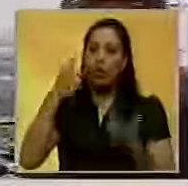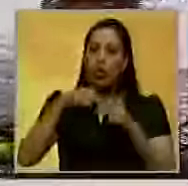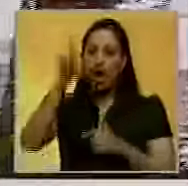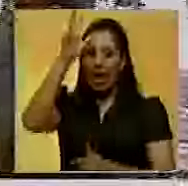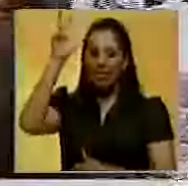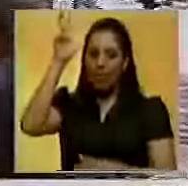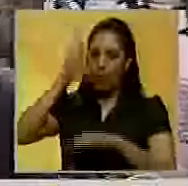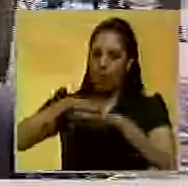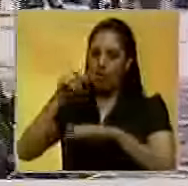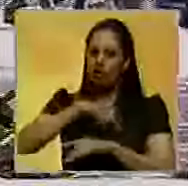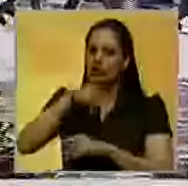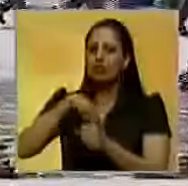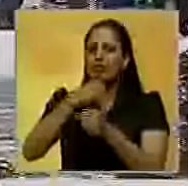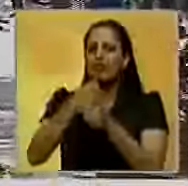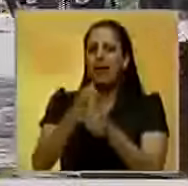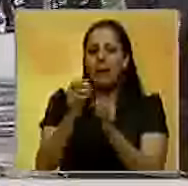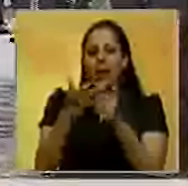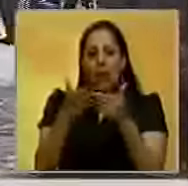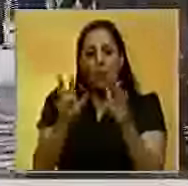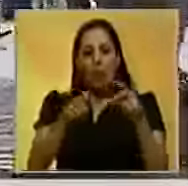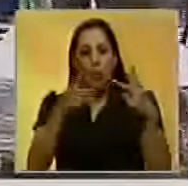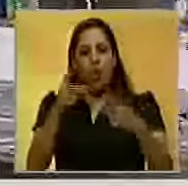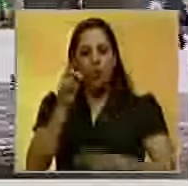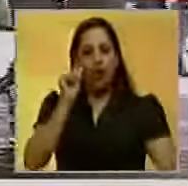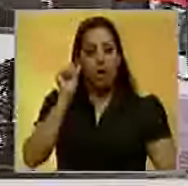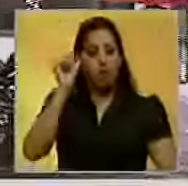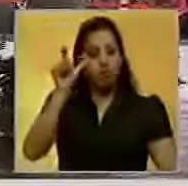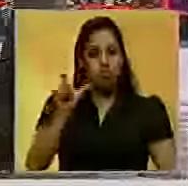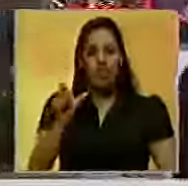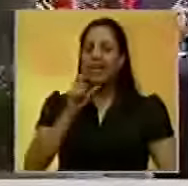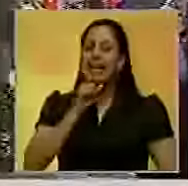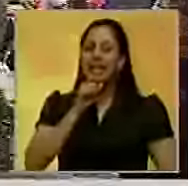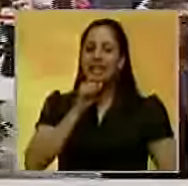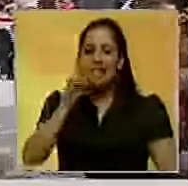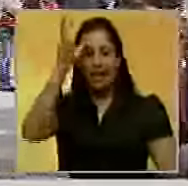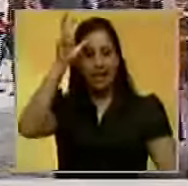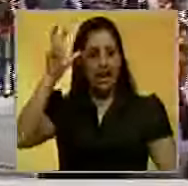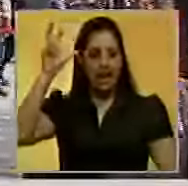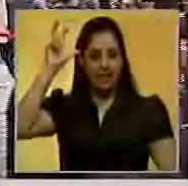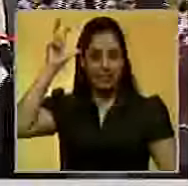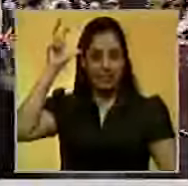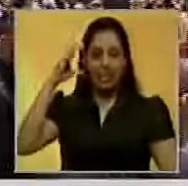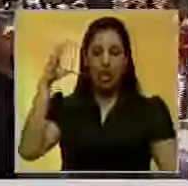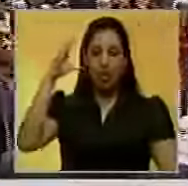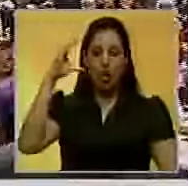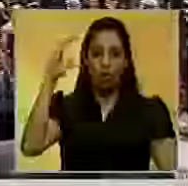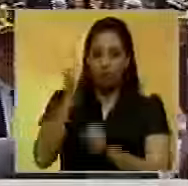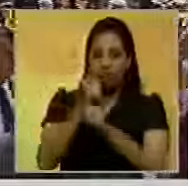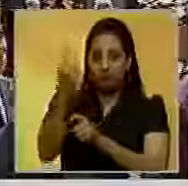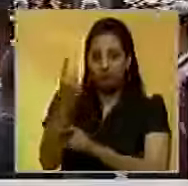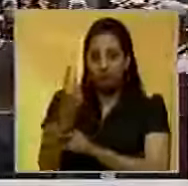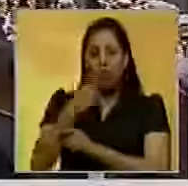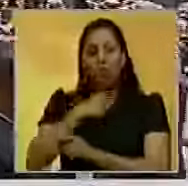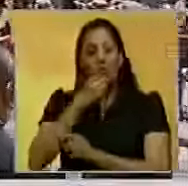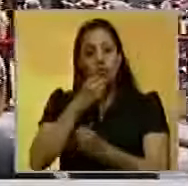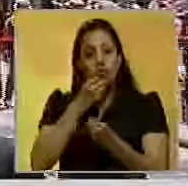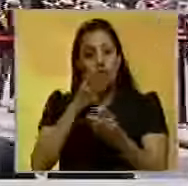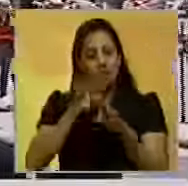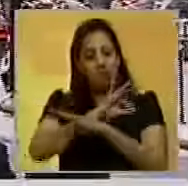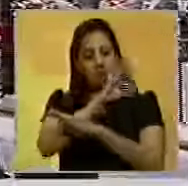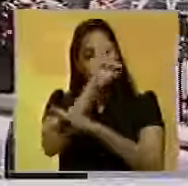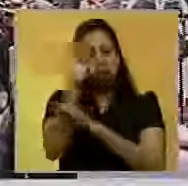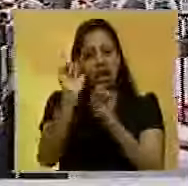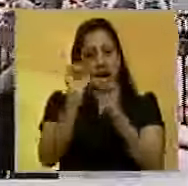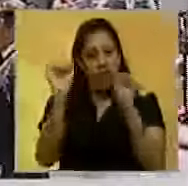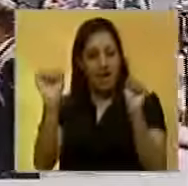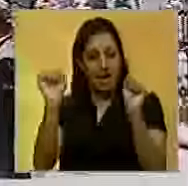porque estamos esperando la llegada de María Ángela Holguín, Canciller de Colombia. Les podemos informar que durante toda la mañana